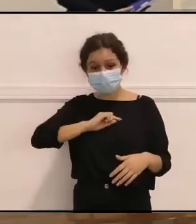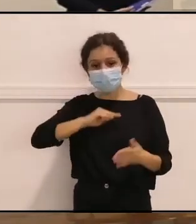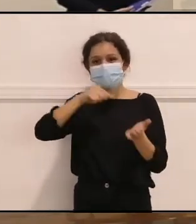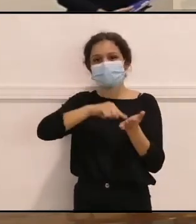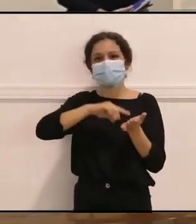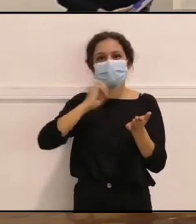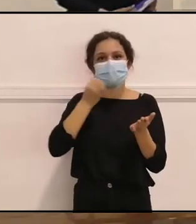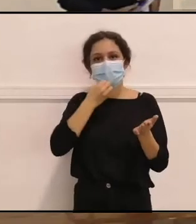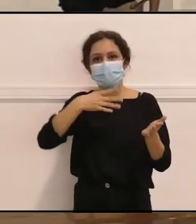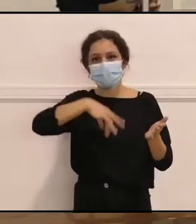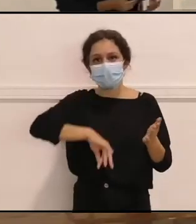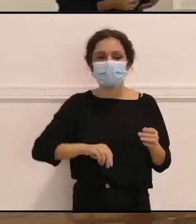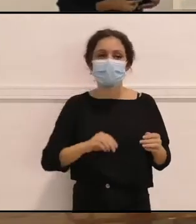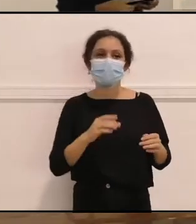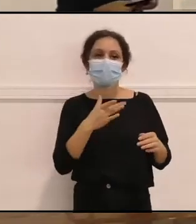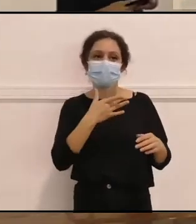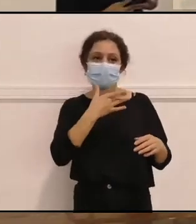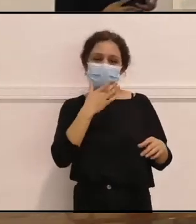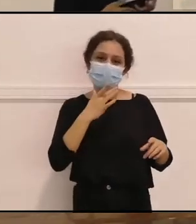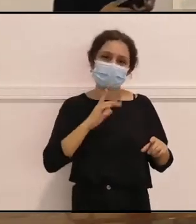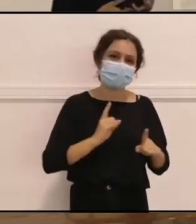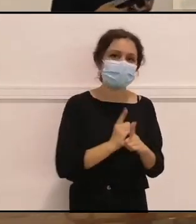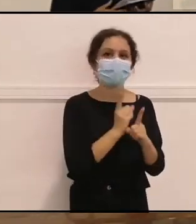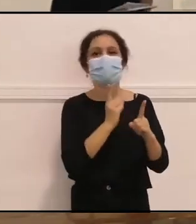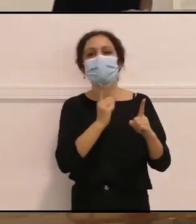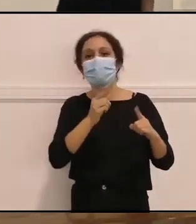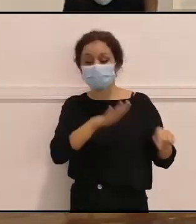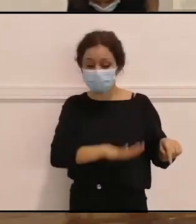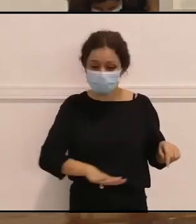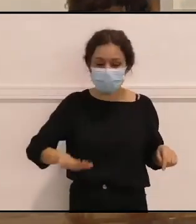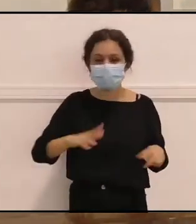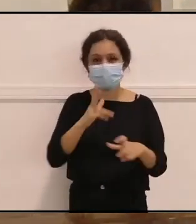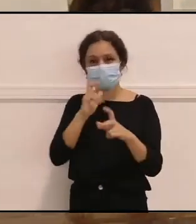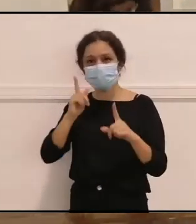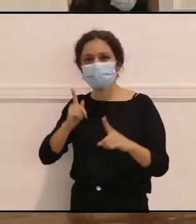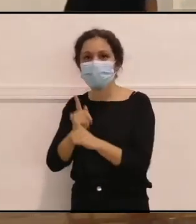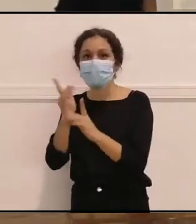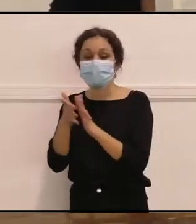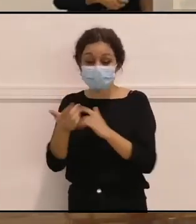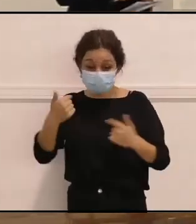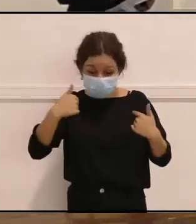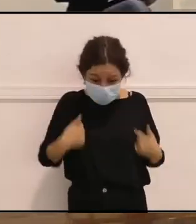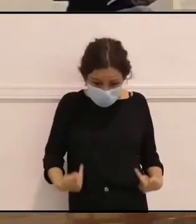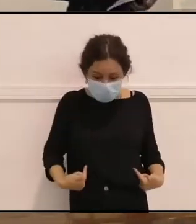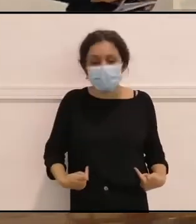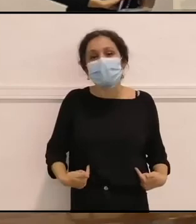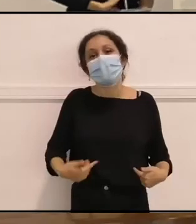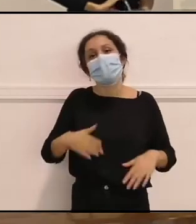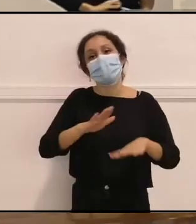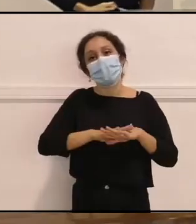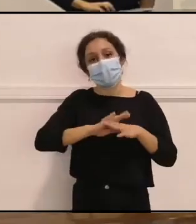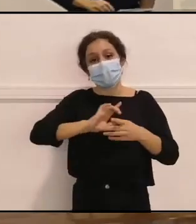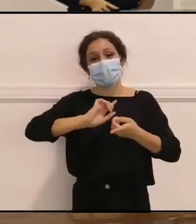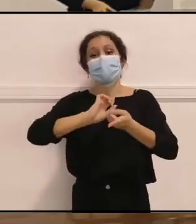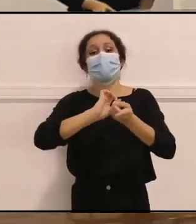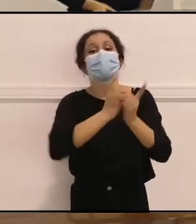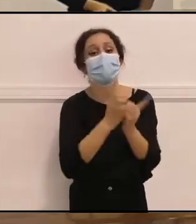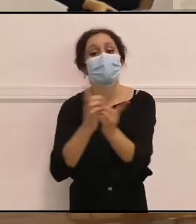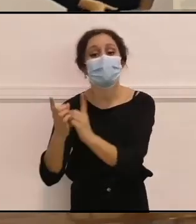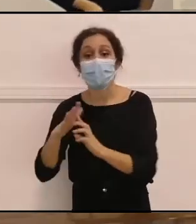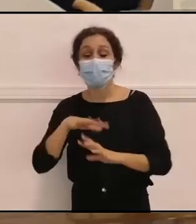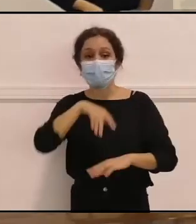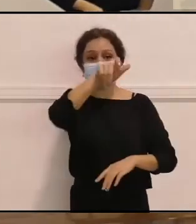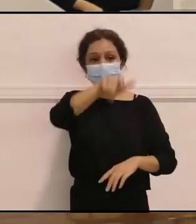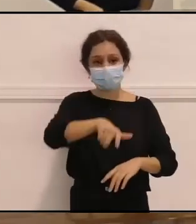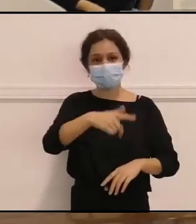aquí, desde el racismo, la infancia, la gordofobia y la inmigración. ¿Qué puedo hacer yo por cambiar y por facilitarle la vida a